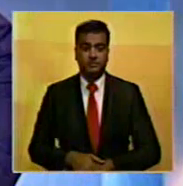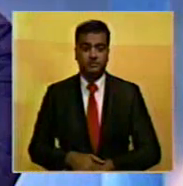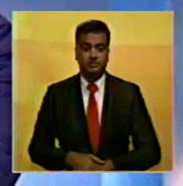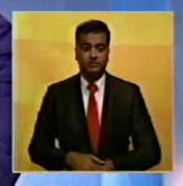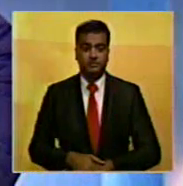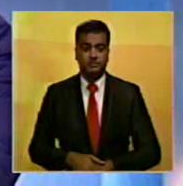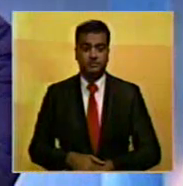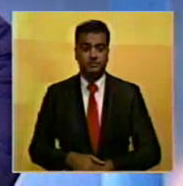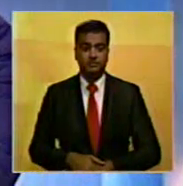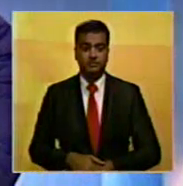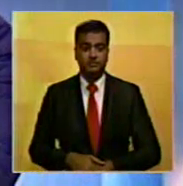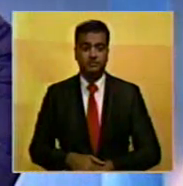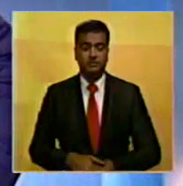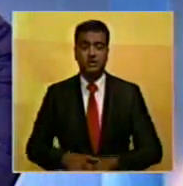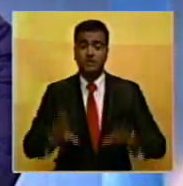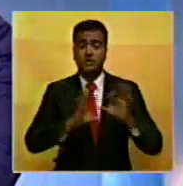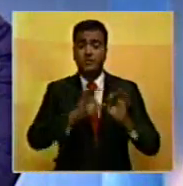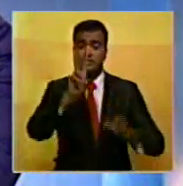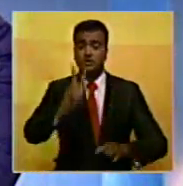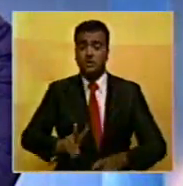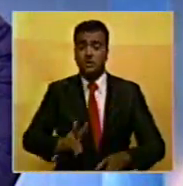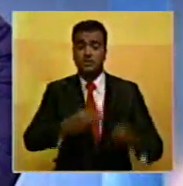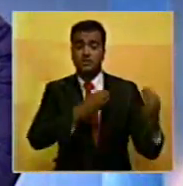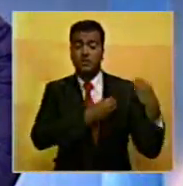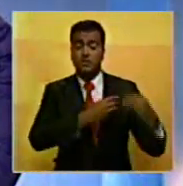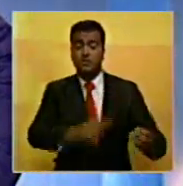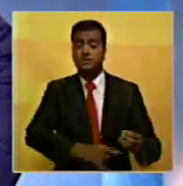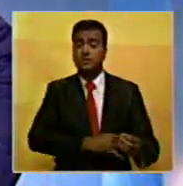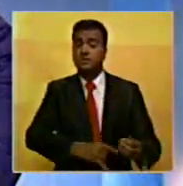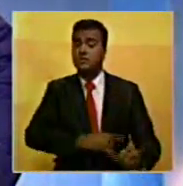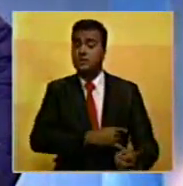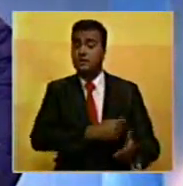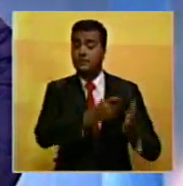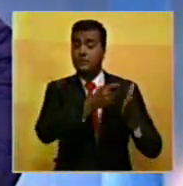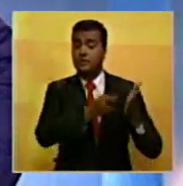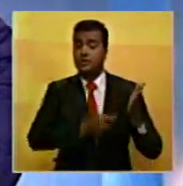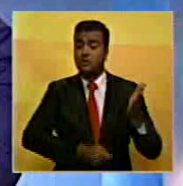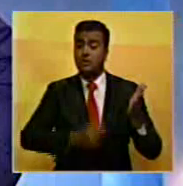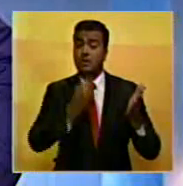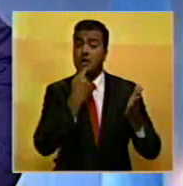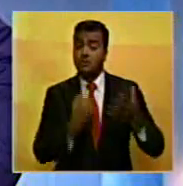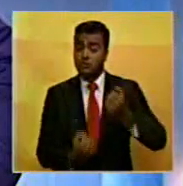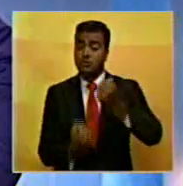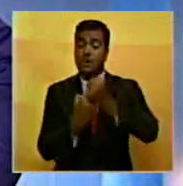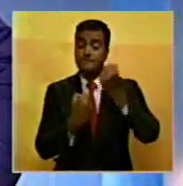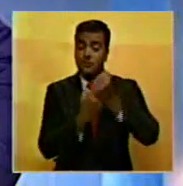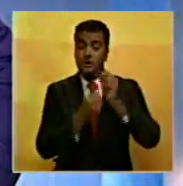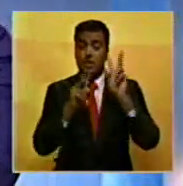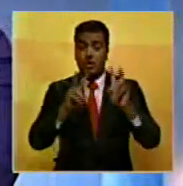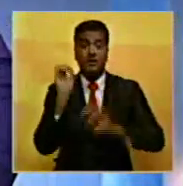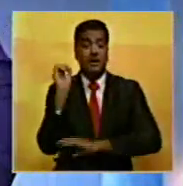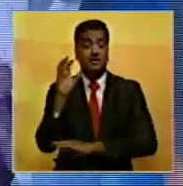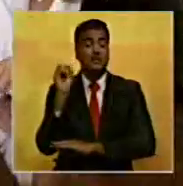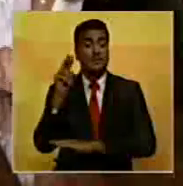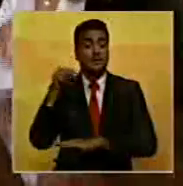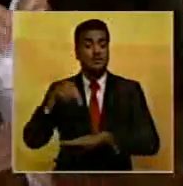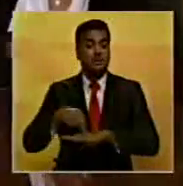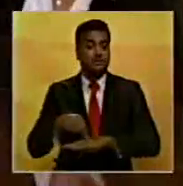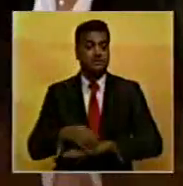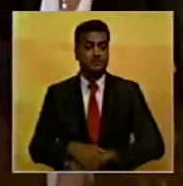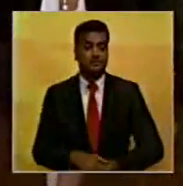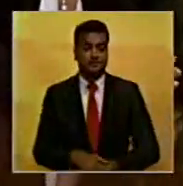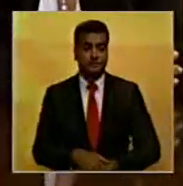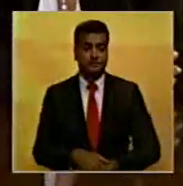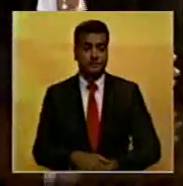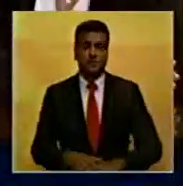La Asociación Venezolana de Rectores Universitarios, a través de un documento, manifestó su apoyo a la nueva Asamblea Nacional. Durante un